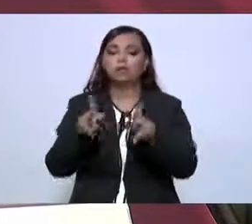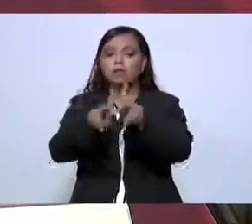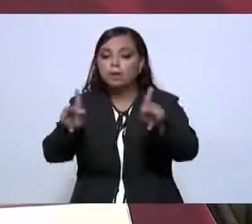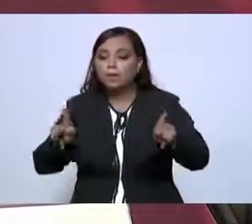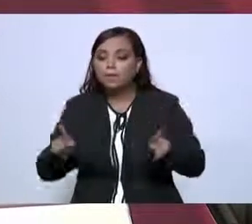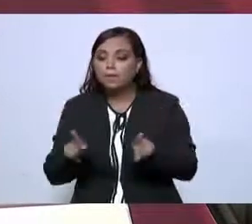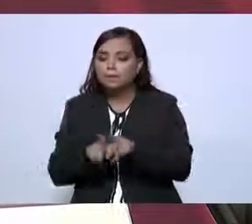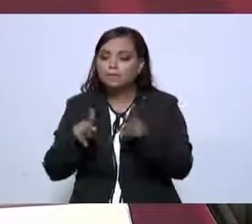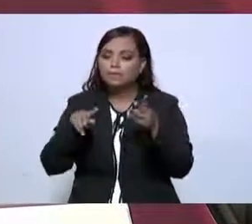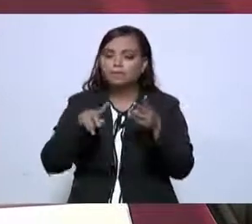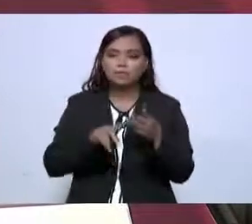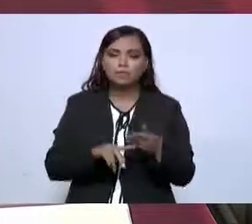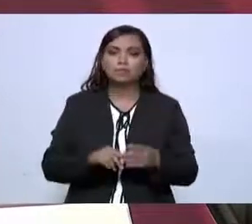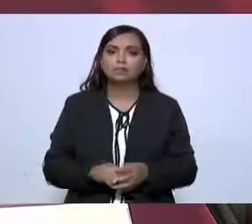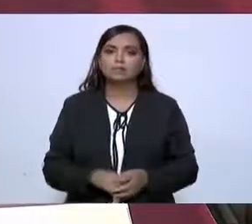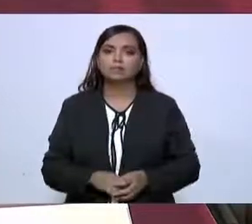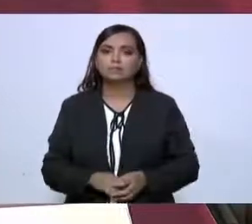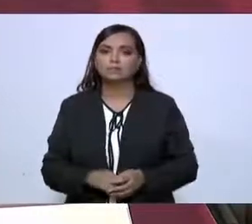públicas.